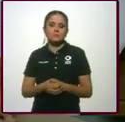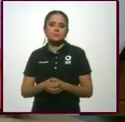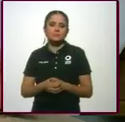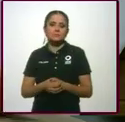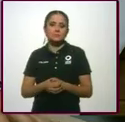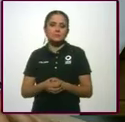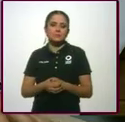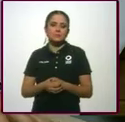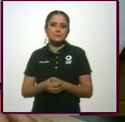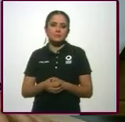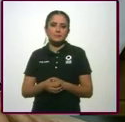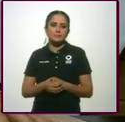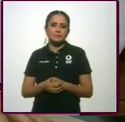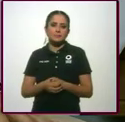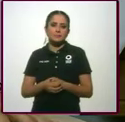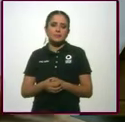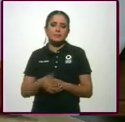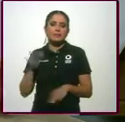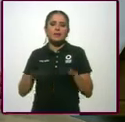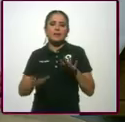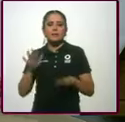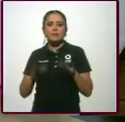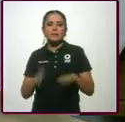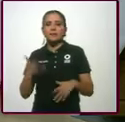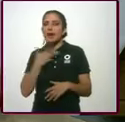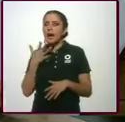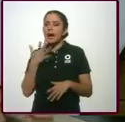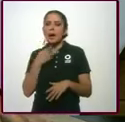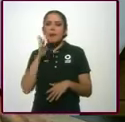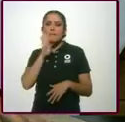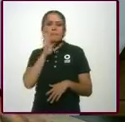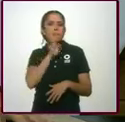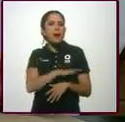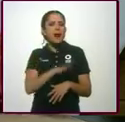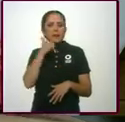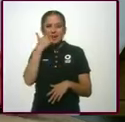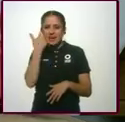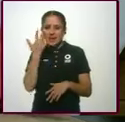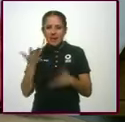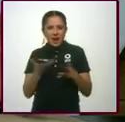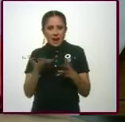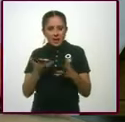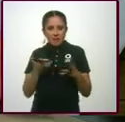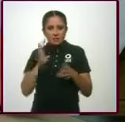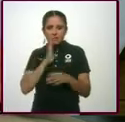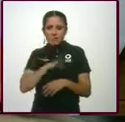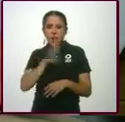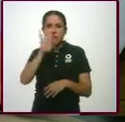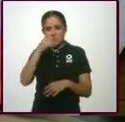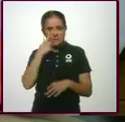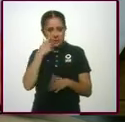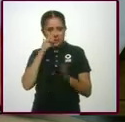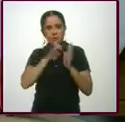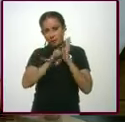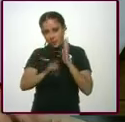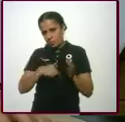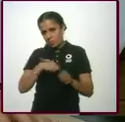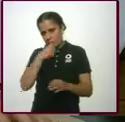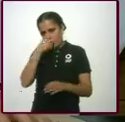veces hay mala intención. Ahora, nosotros, por ejemplo, te lo digo honestamente,